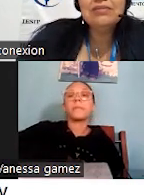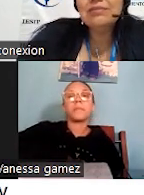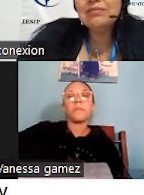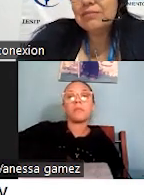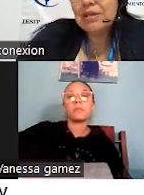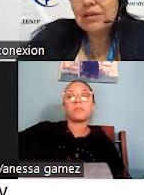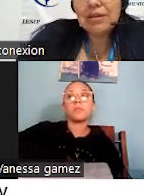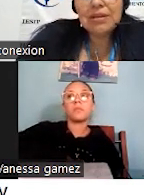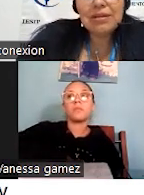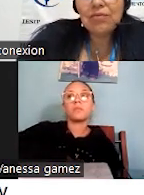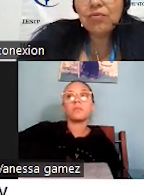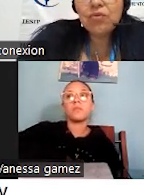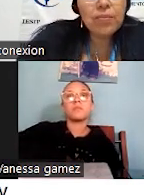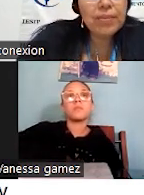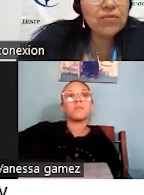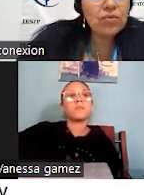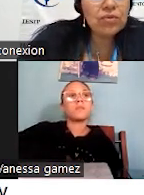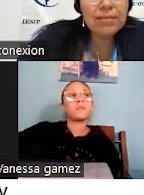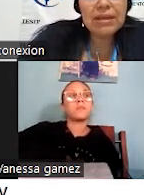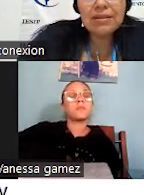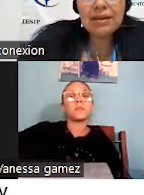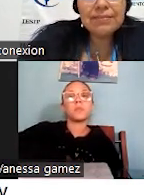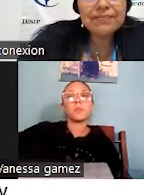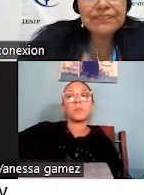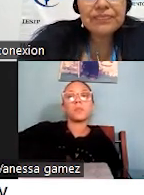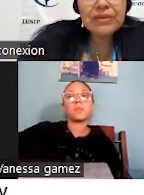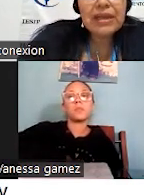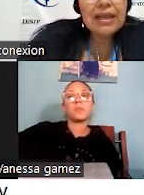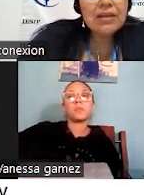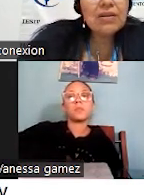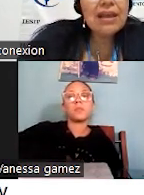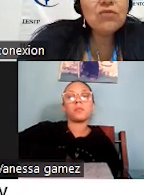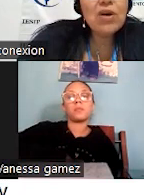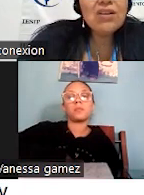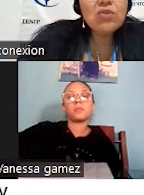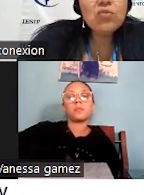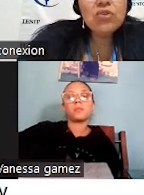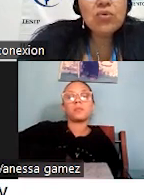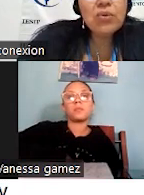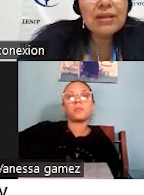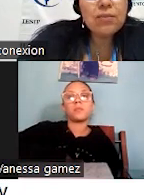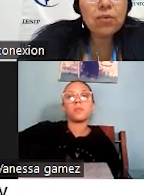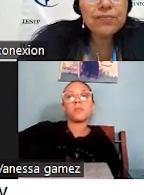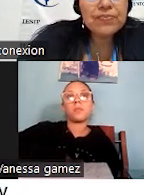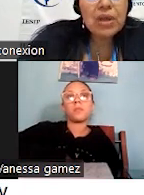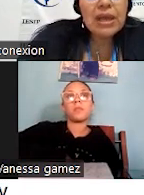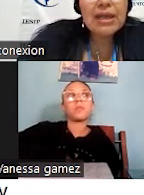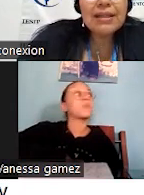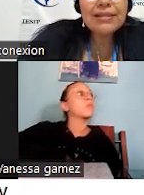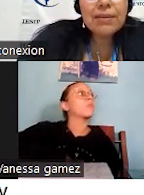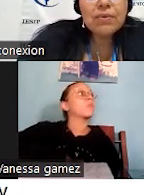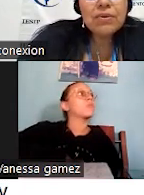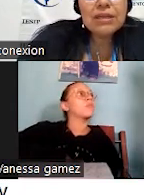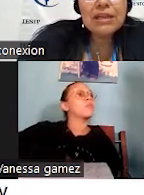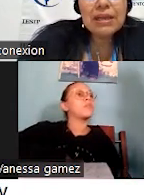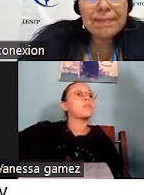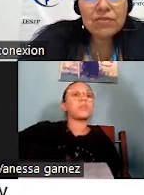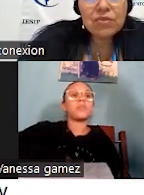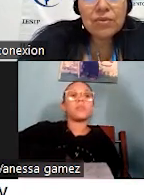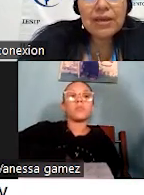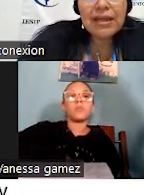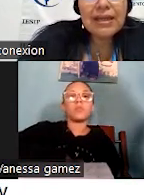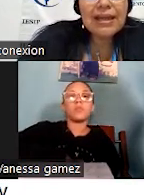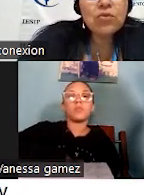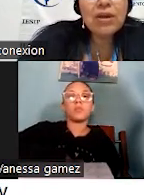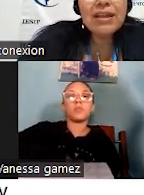súper fundamental, eso es algo muy subjetivo, en el tiempo y en el